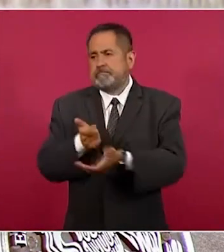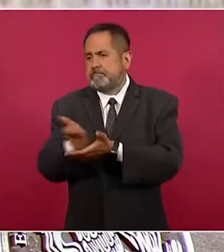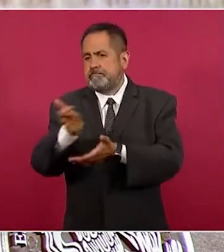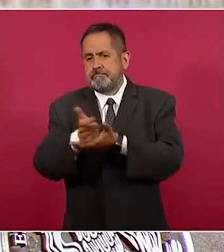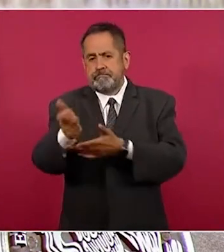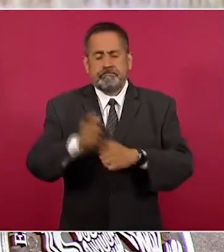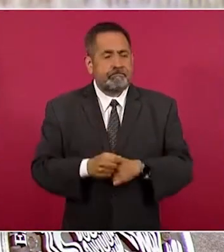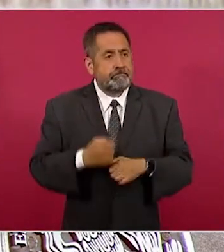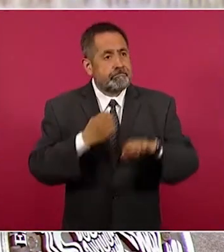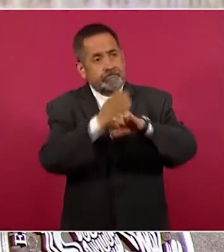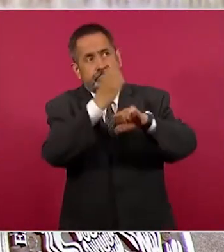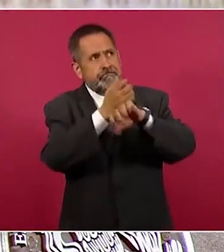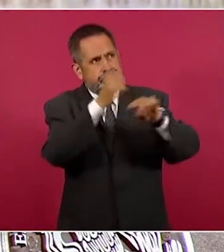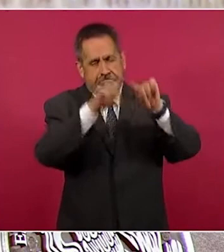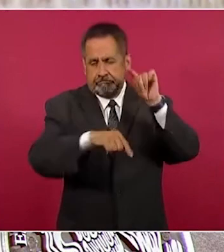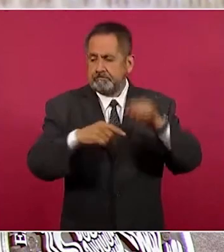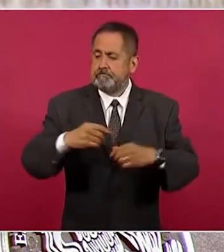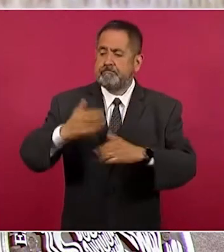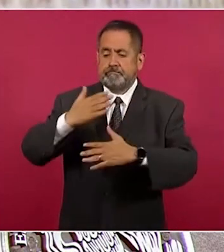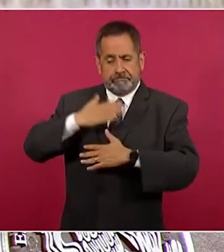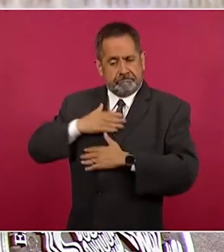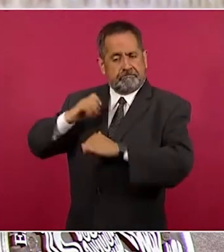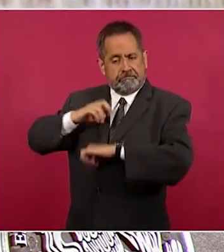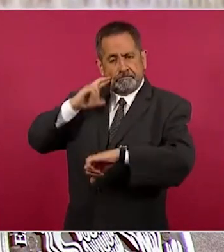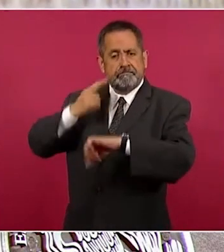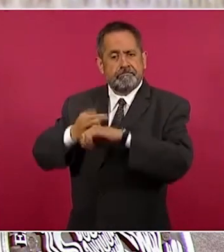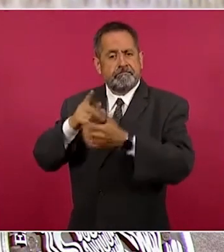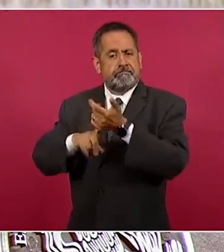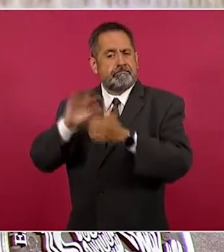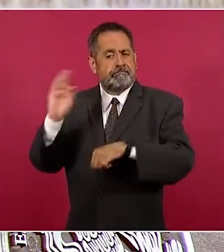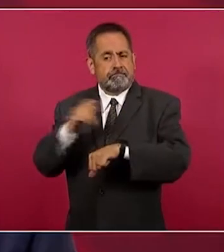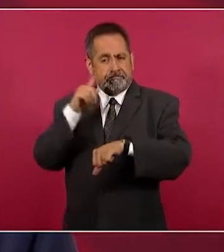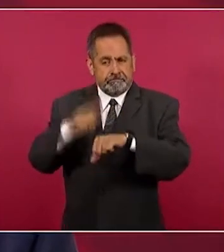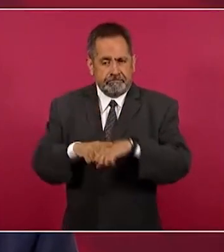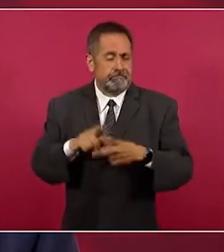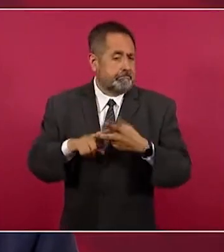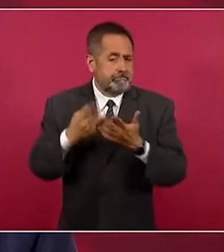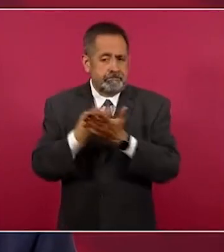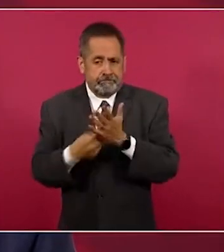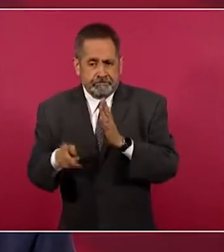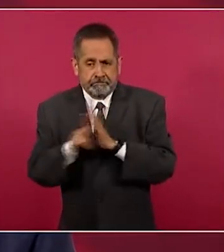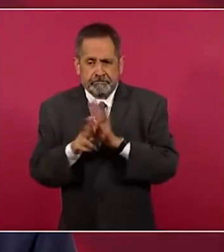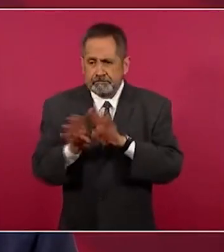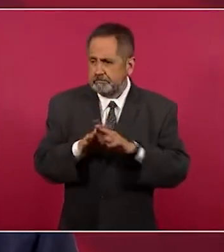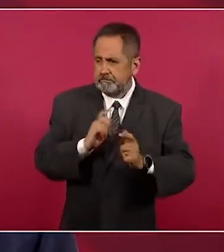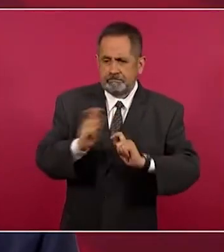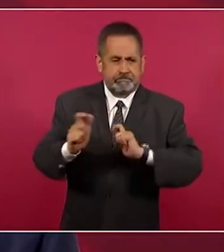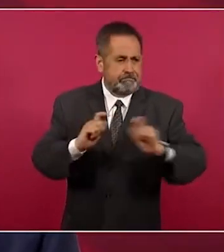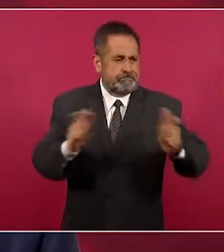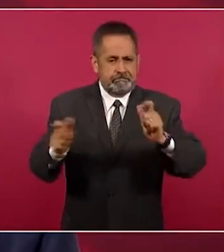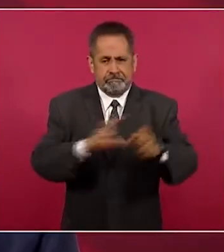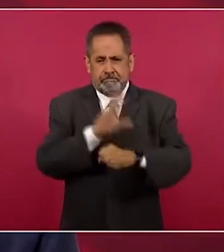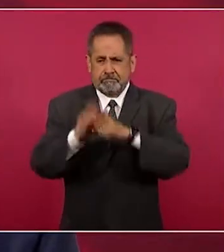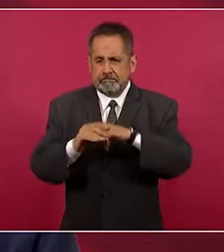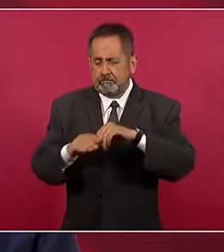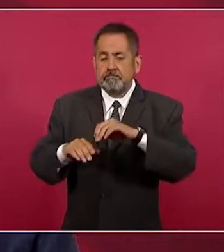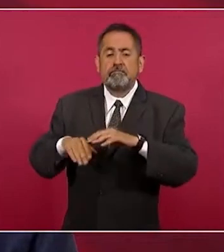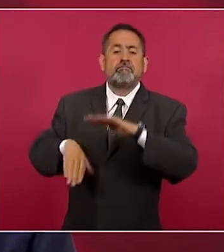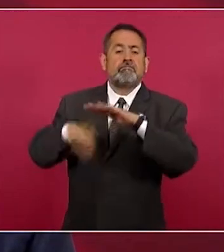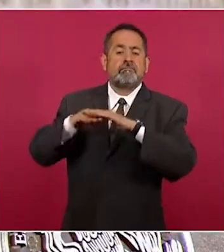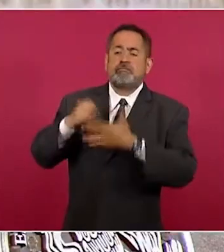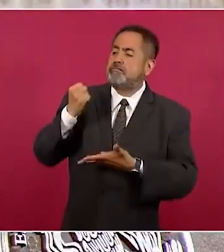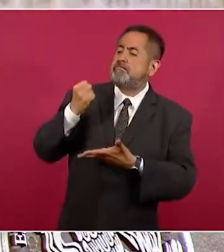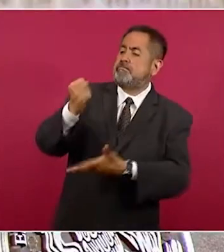llevado a cabo ya los diagnósticos, las conciliaciones de las plazas analíticas, el costeo y la determinación del techo presupuestal